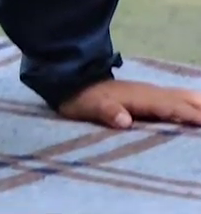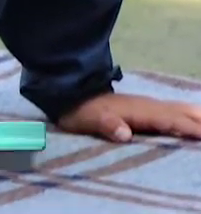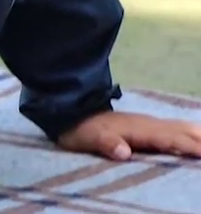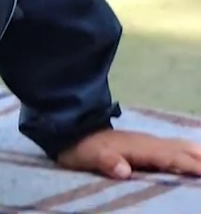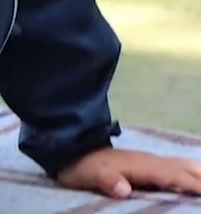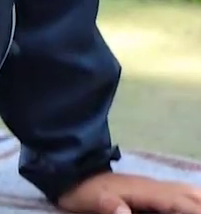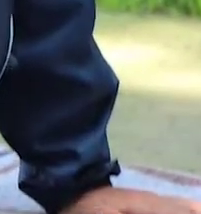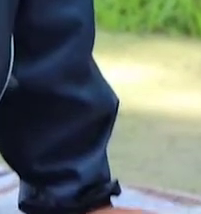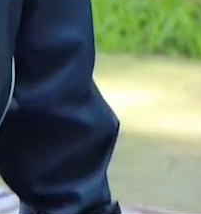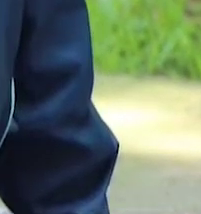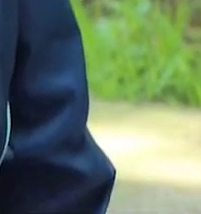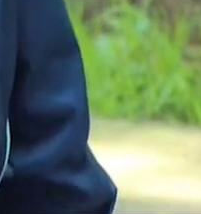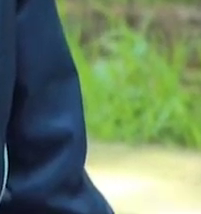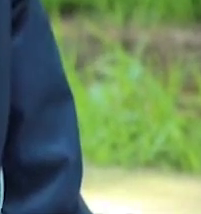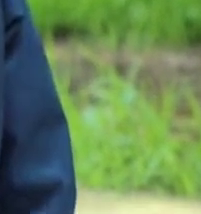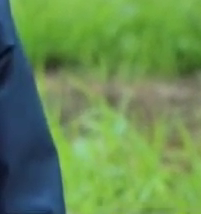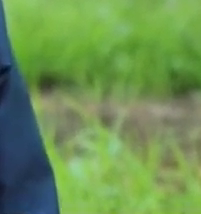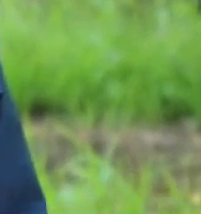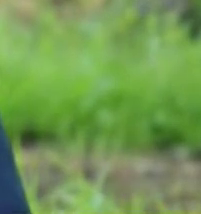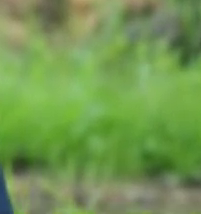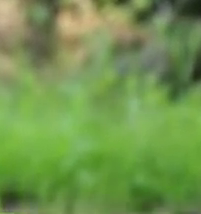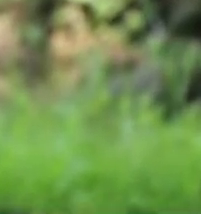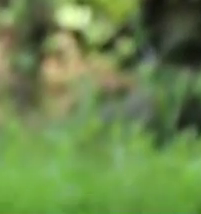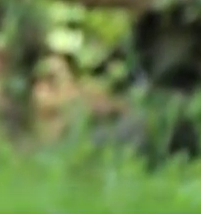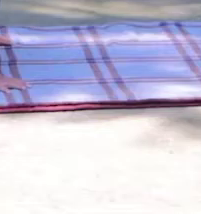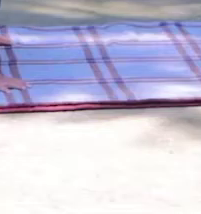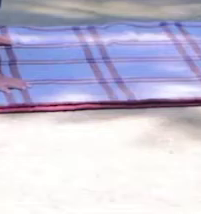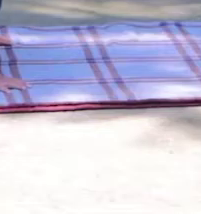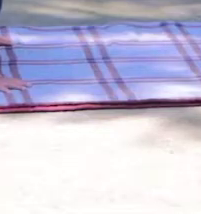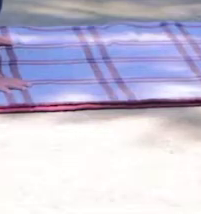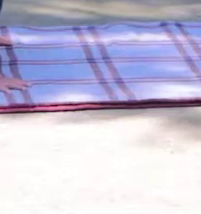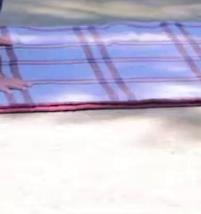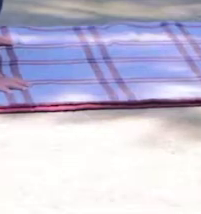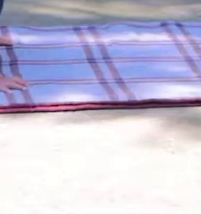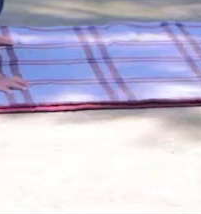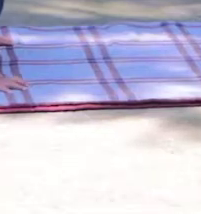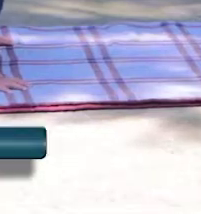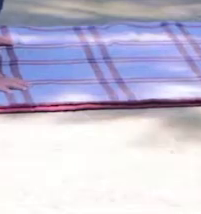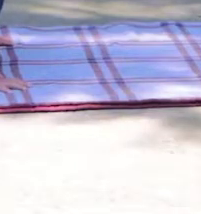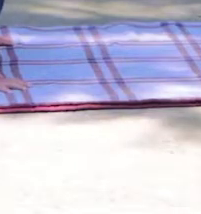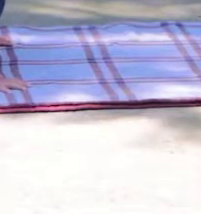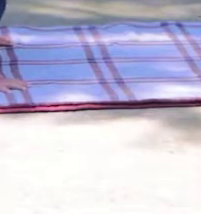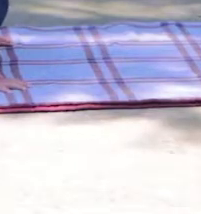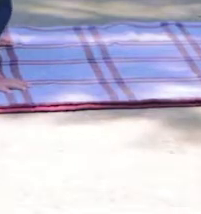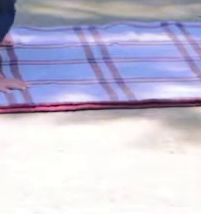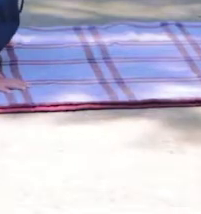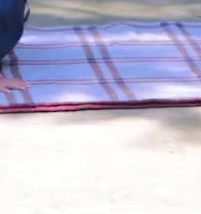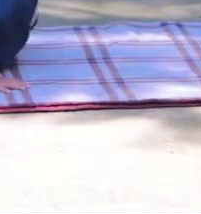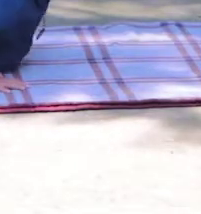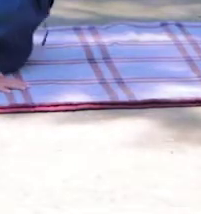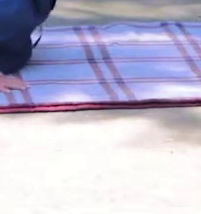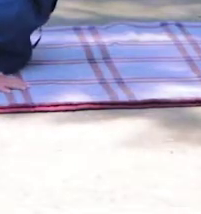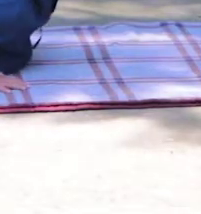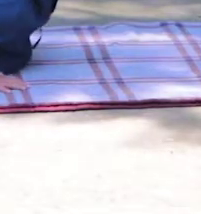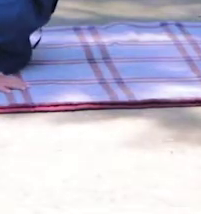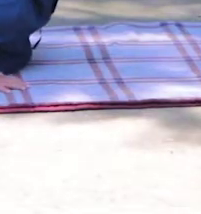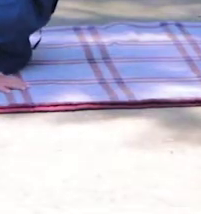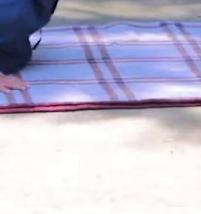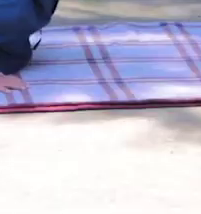Tus brazos extendidos. Relajado. Sigue respirando. Bajamos. Descansamos.